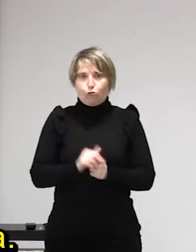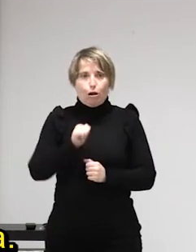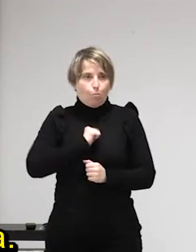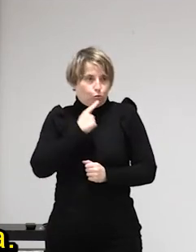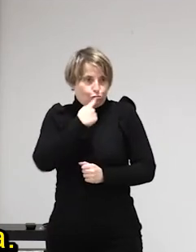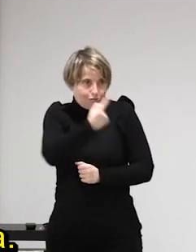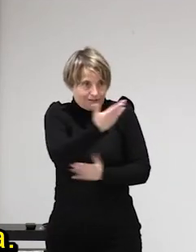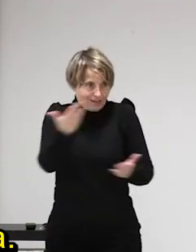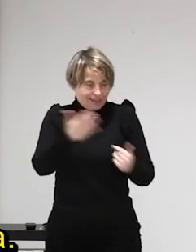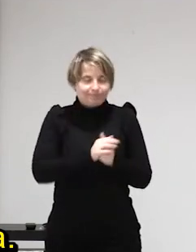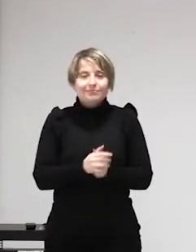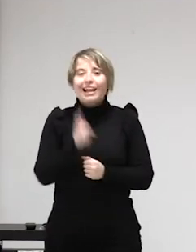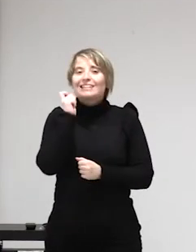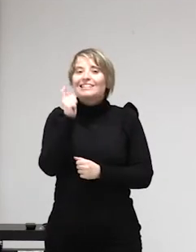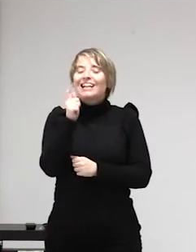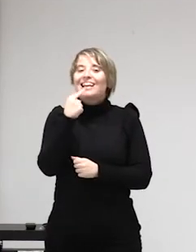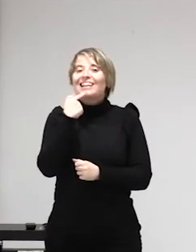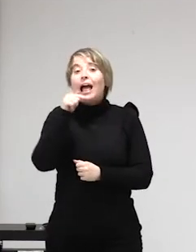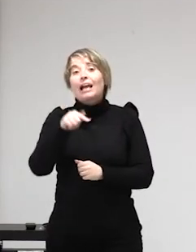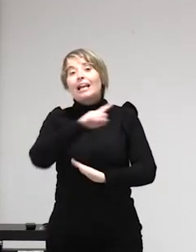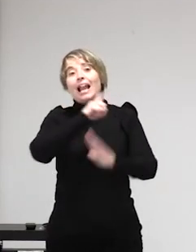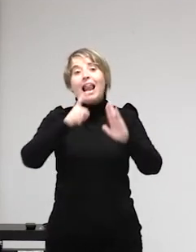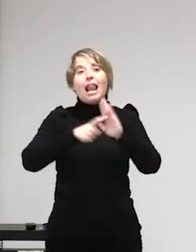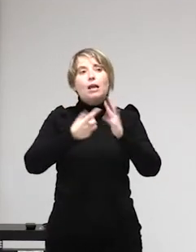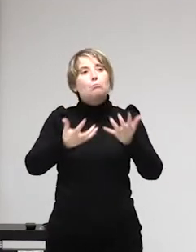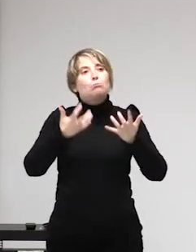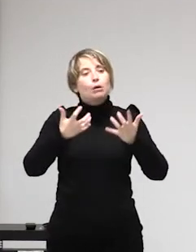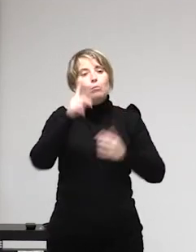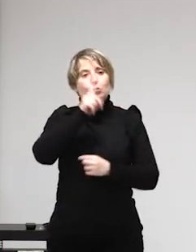una especie de efecto llamada quería preguntar también por esto